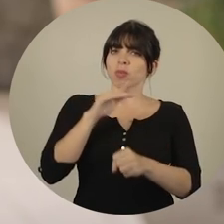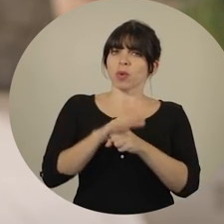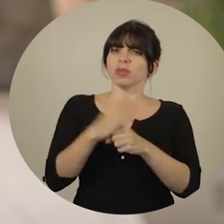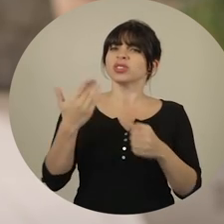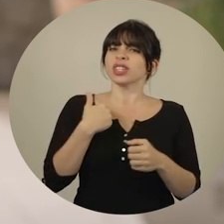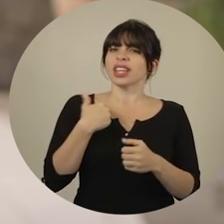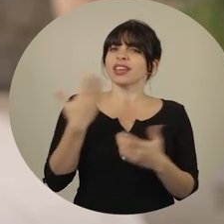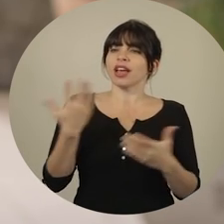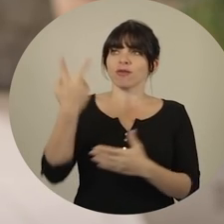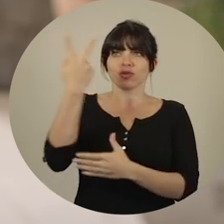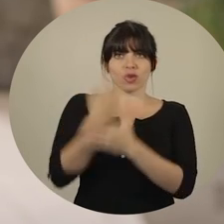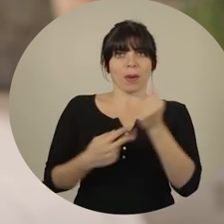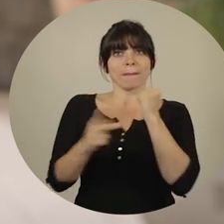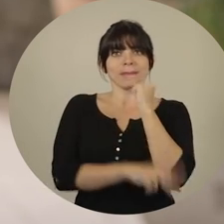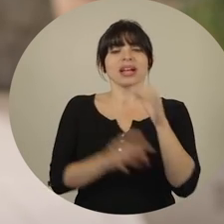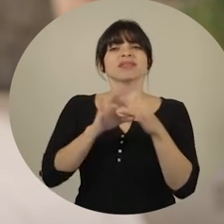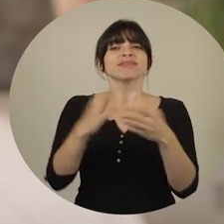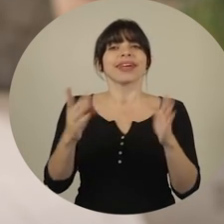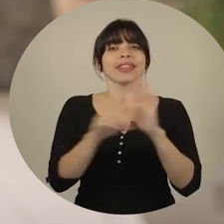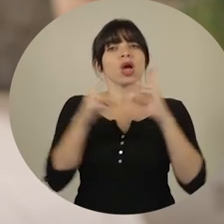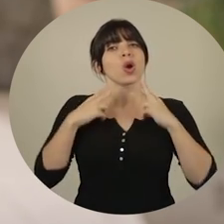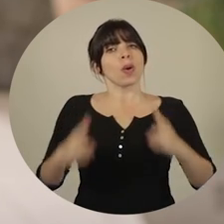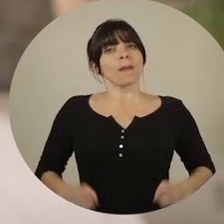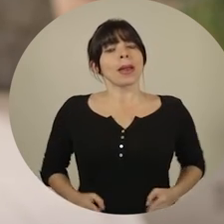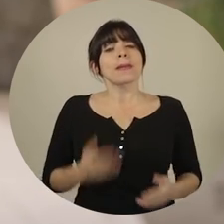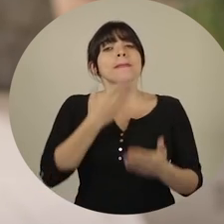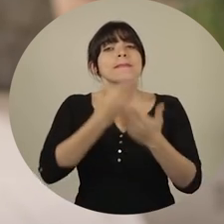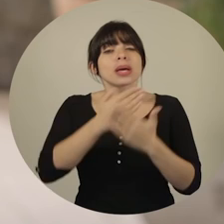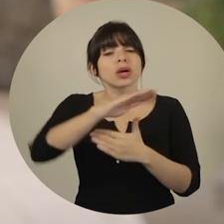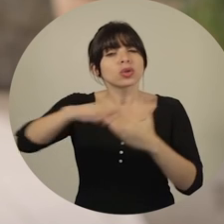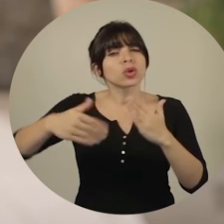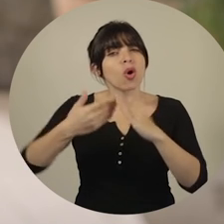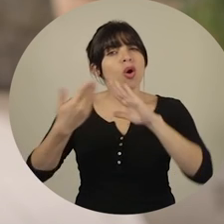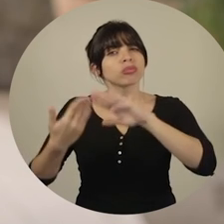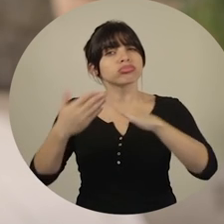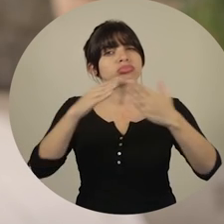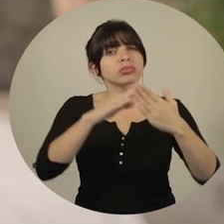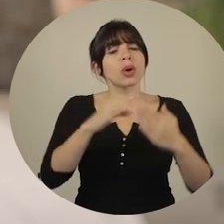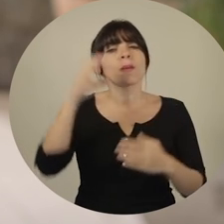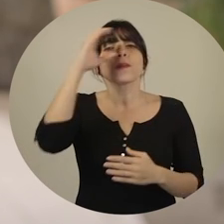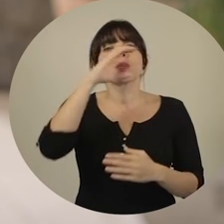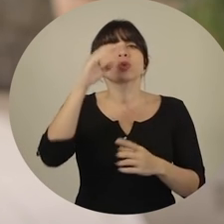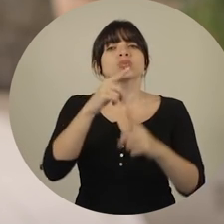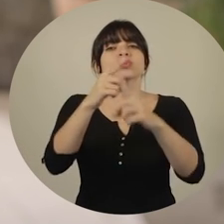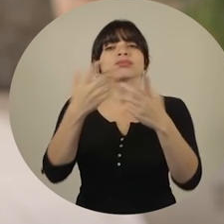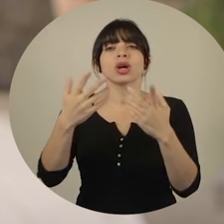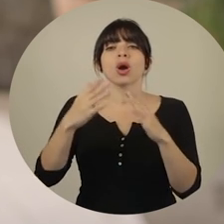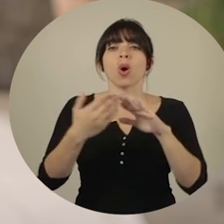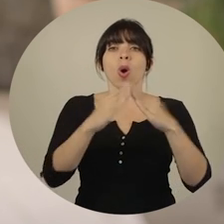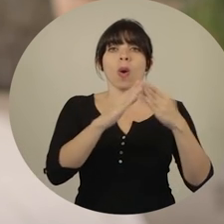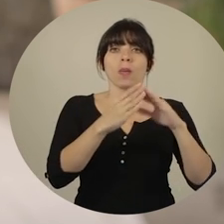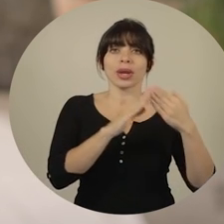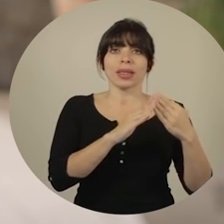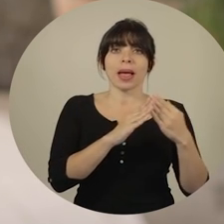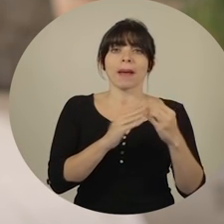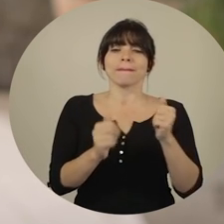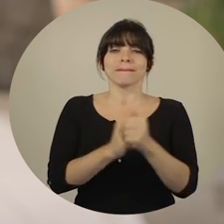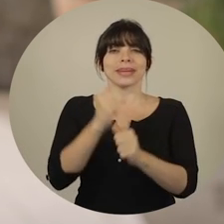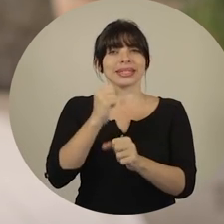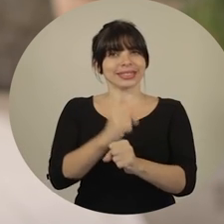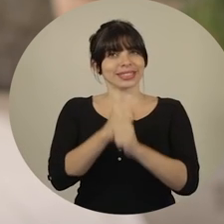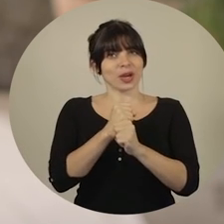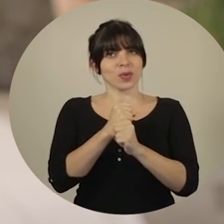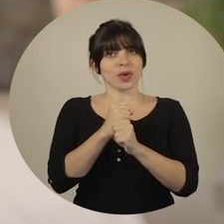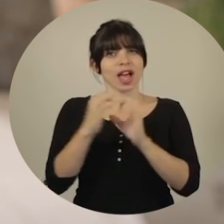compromiso de ambos países con los derechos humanos, el bienestar de sus poblaciones y la búsqueda de comunidades cada vez